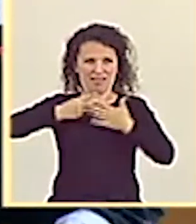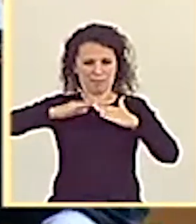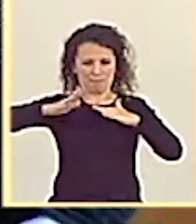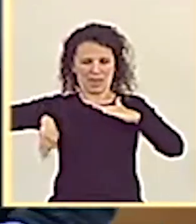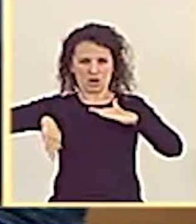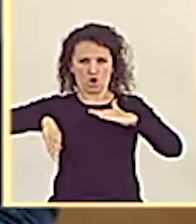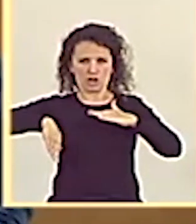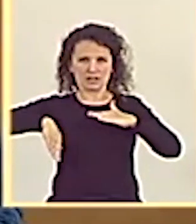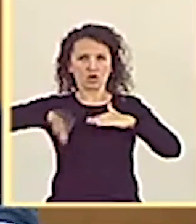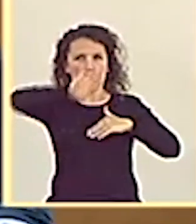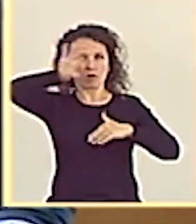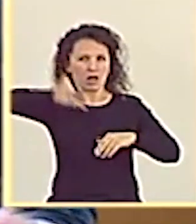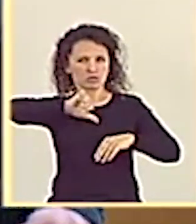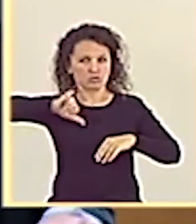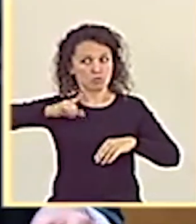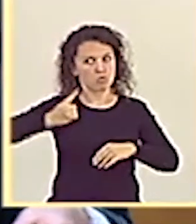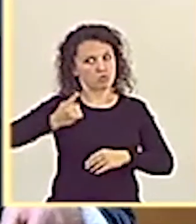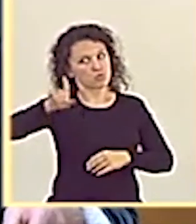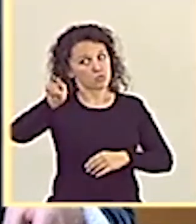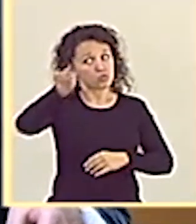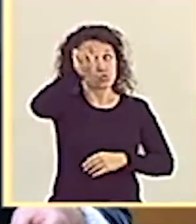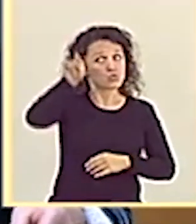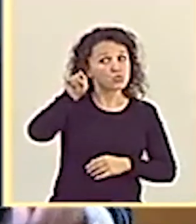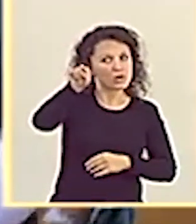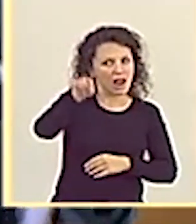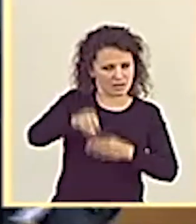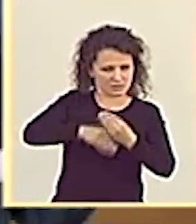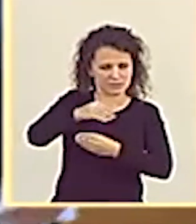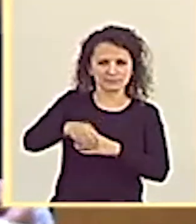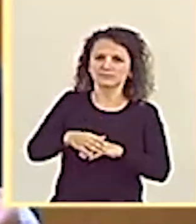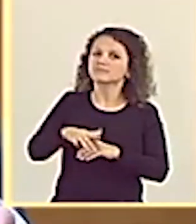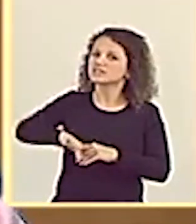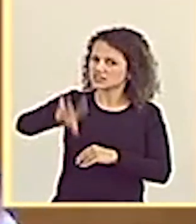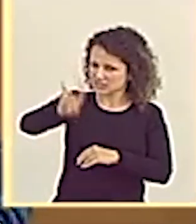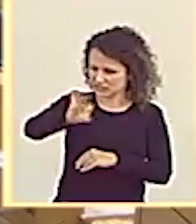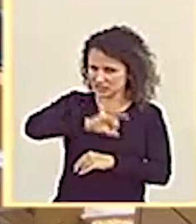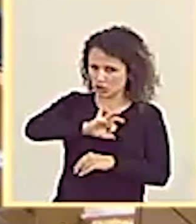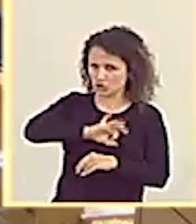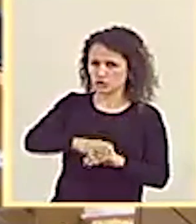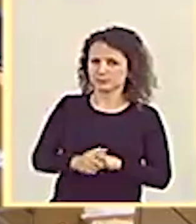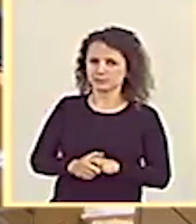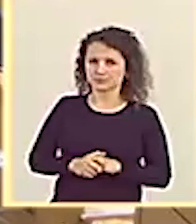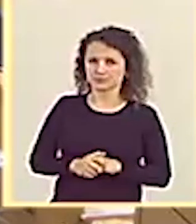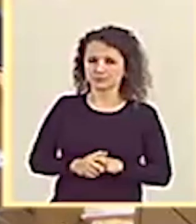determinada comunidad autónoma. Sí, señor. Y ahora le voy a decir,